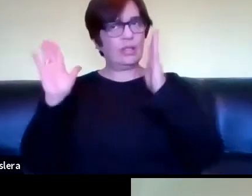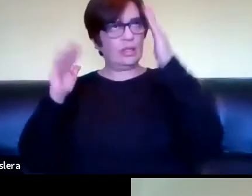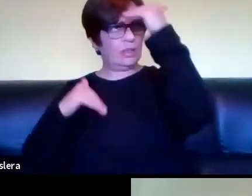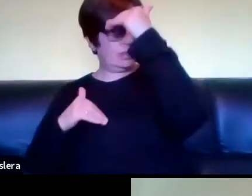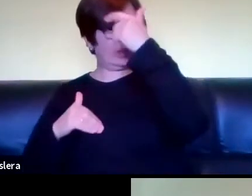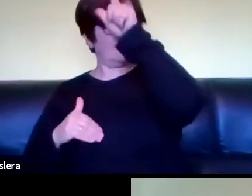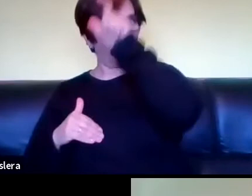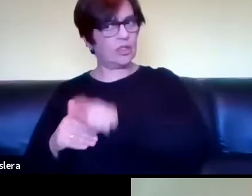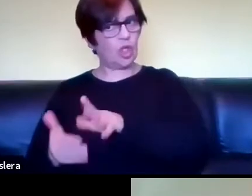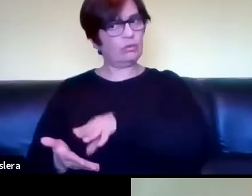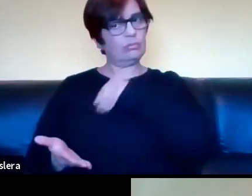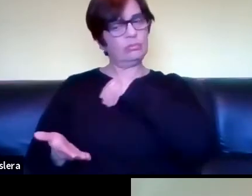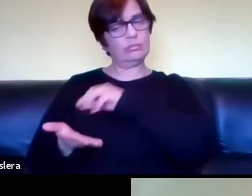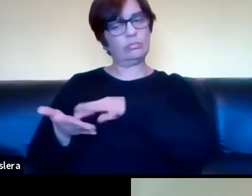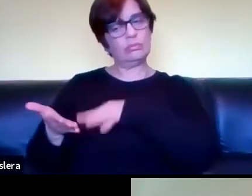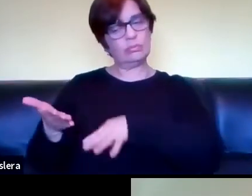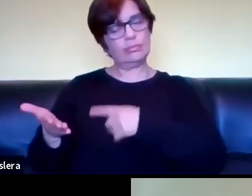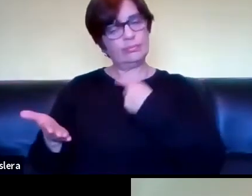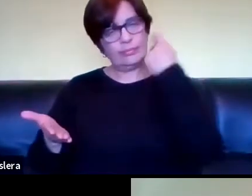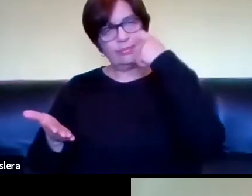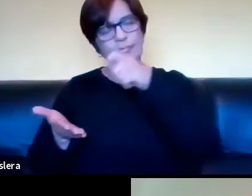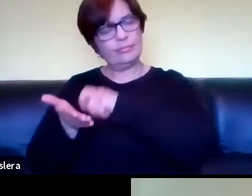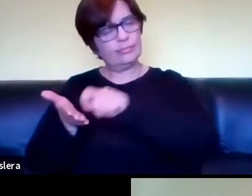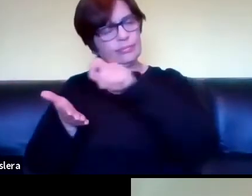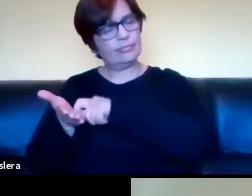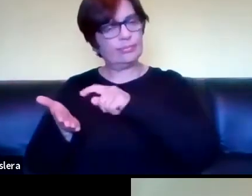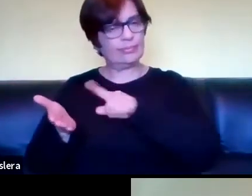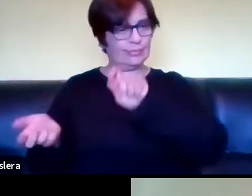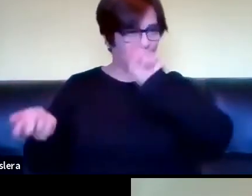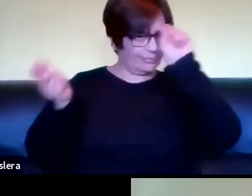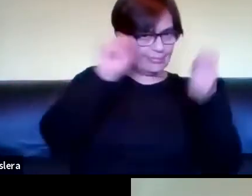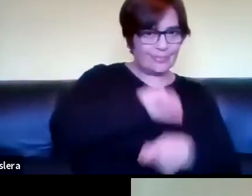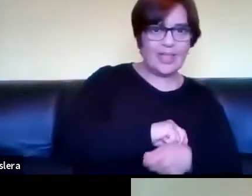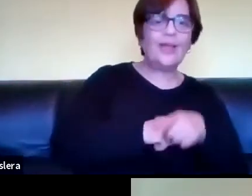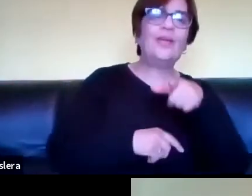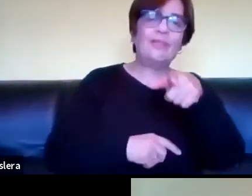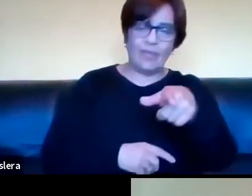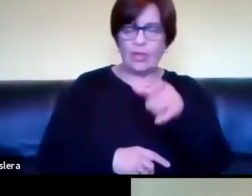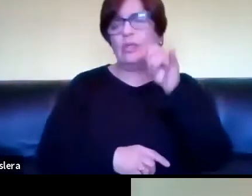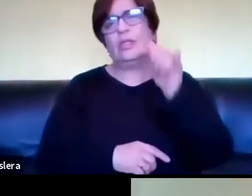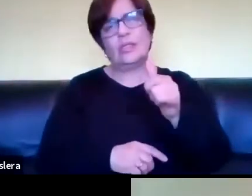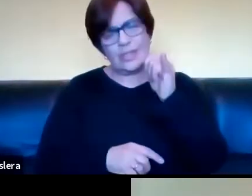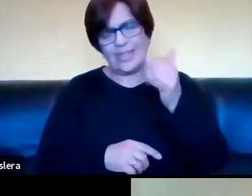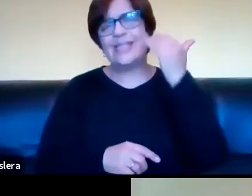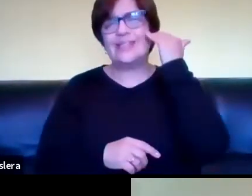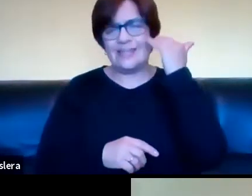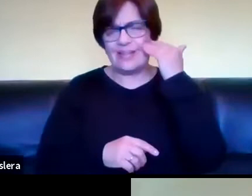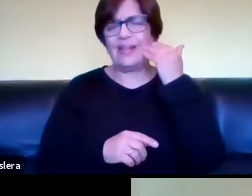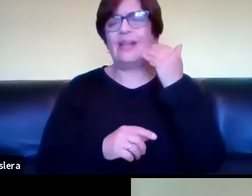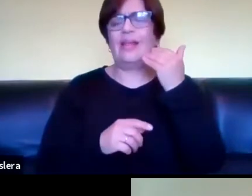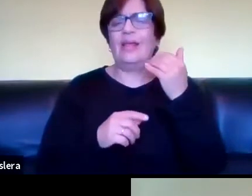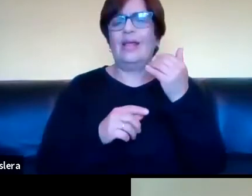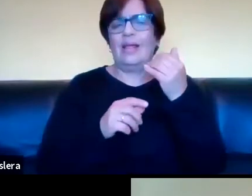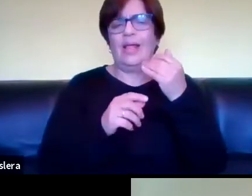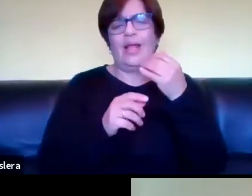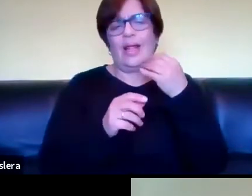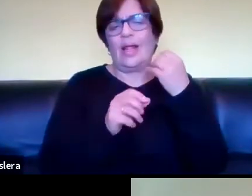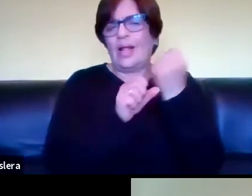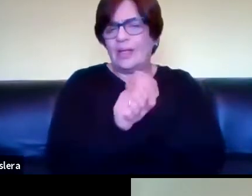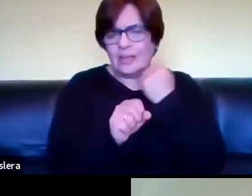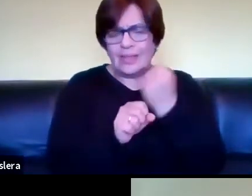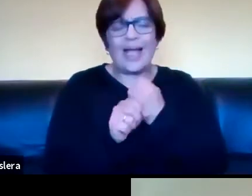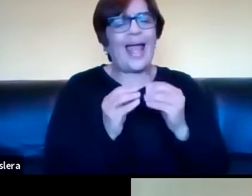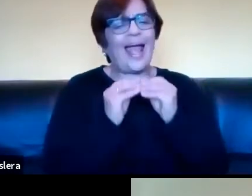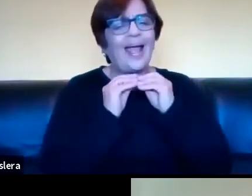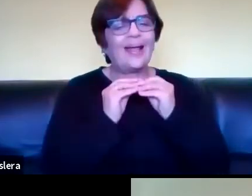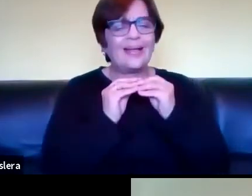sujeto letrado o de lo que es una alfabetización yo sé que vos has estado trabajando en cuestiones